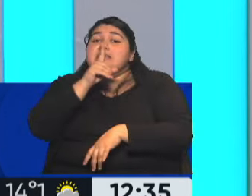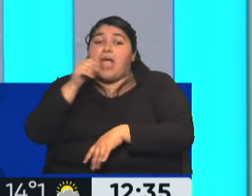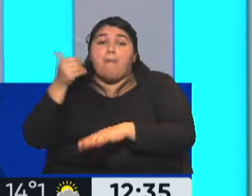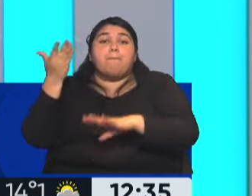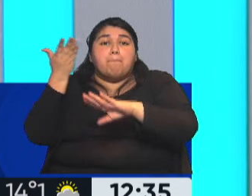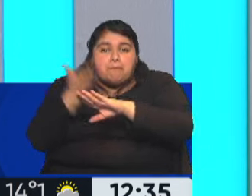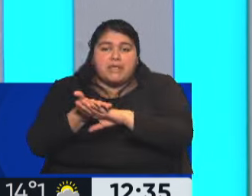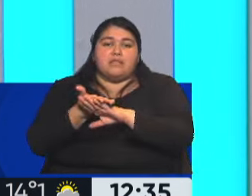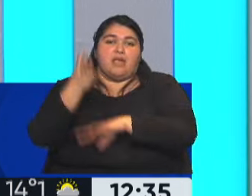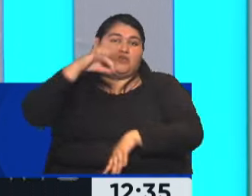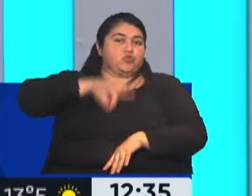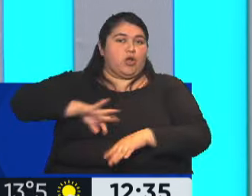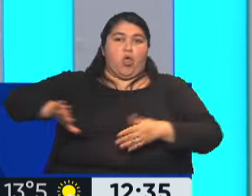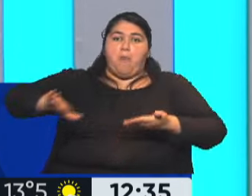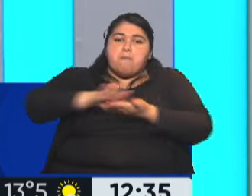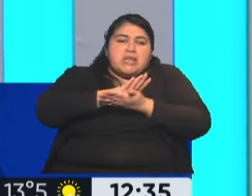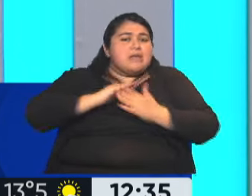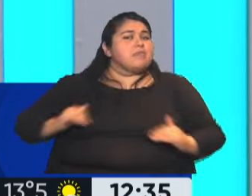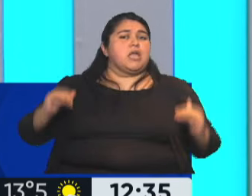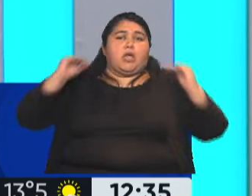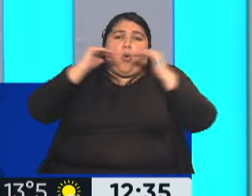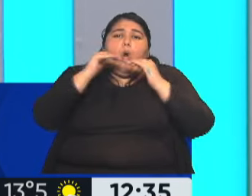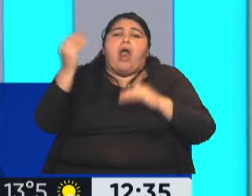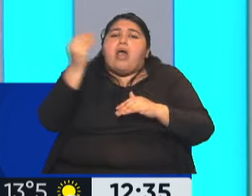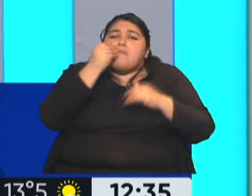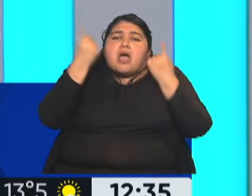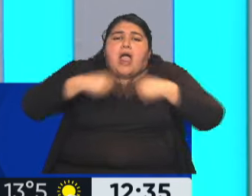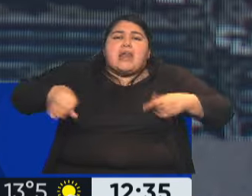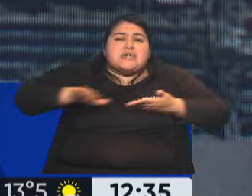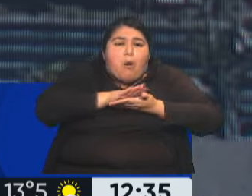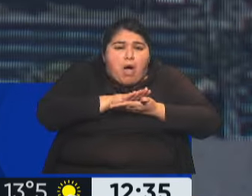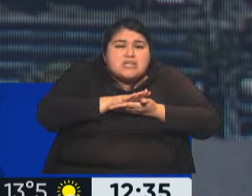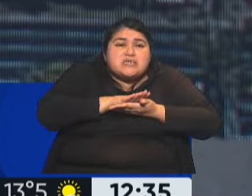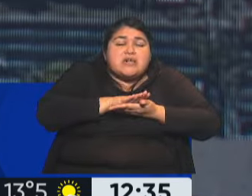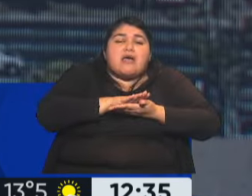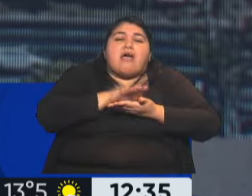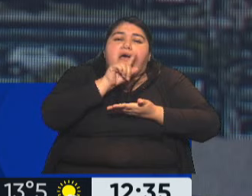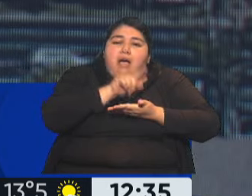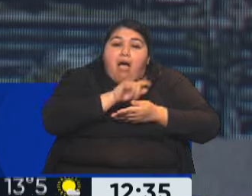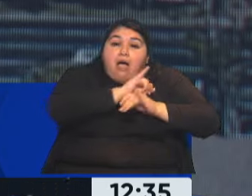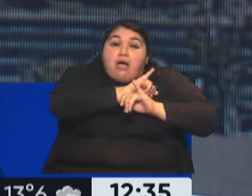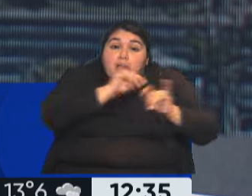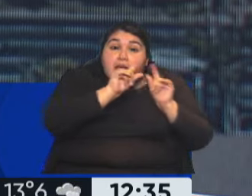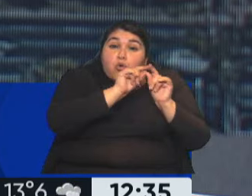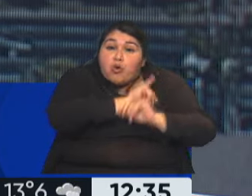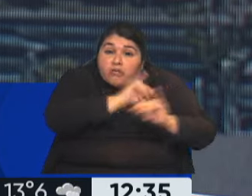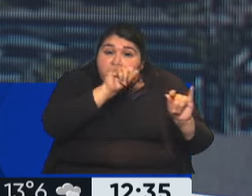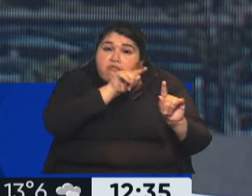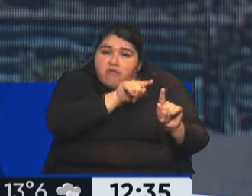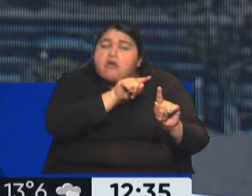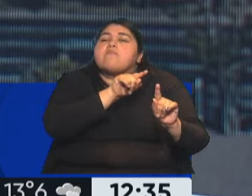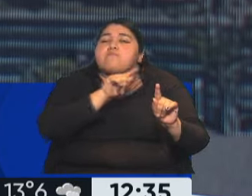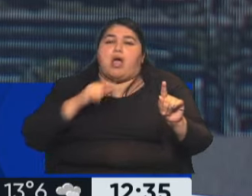que el salario mínimo sea igual a la canasta básica. Claro, que estamos hablando un poco más de duplicar el actual, no, mucho más que